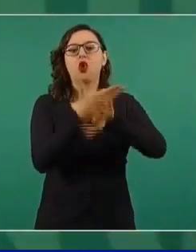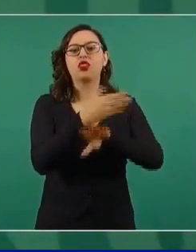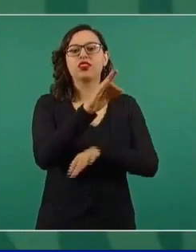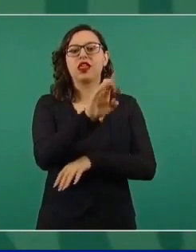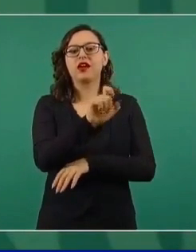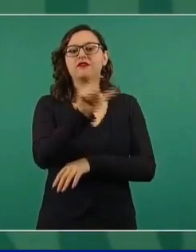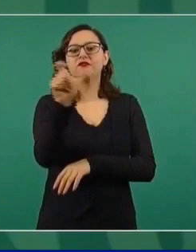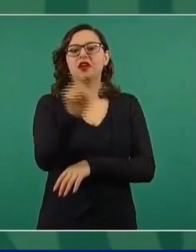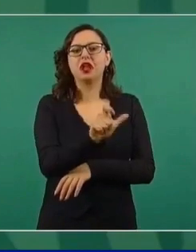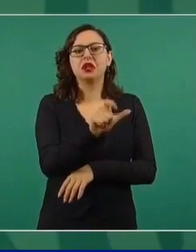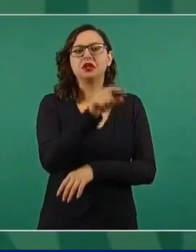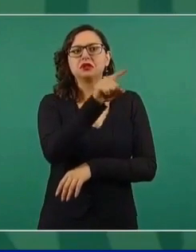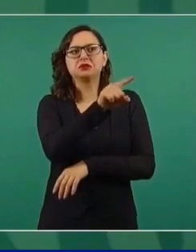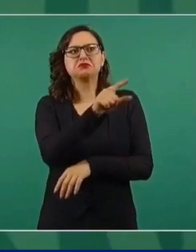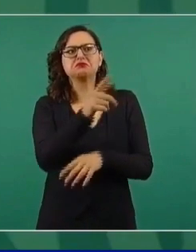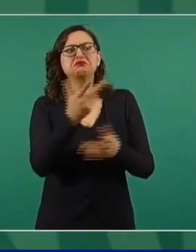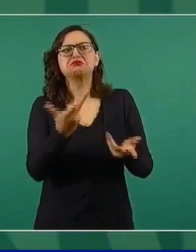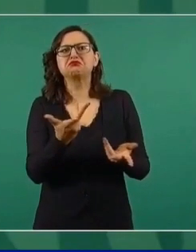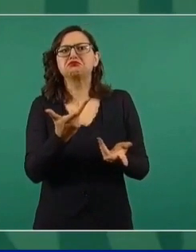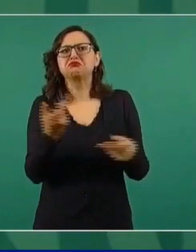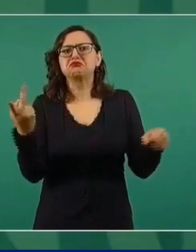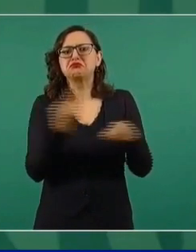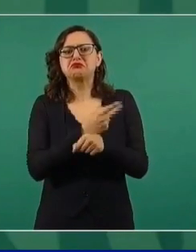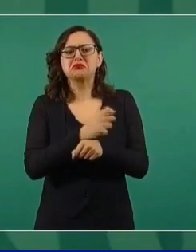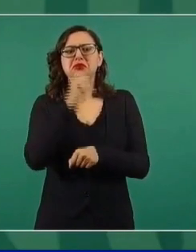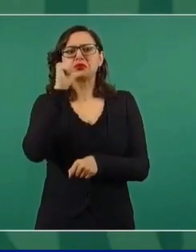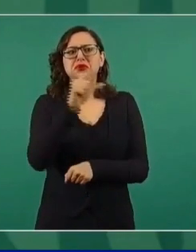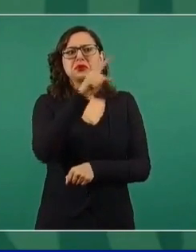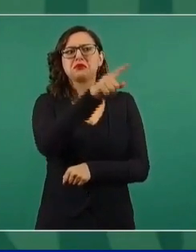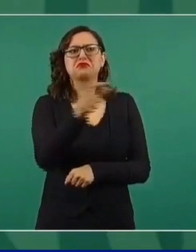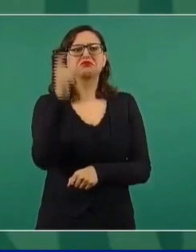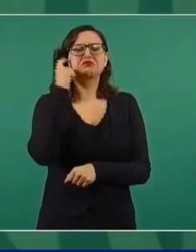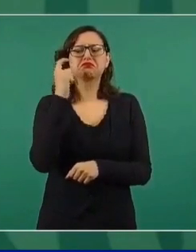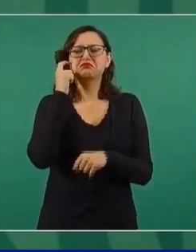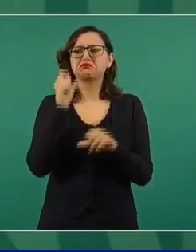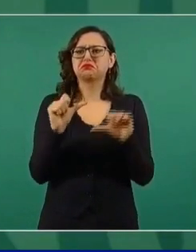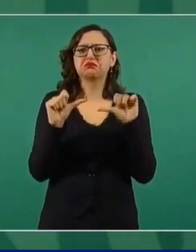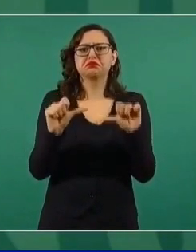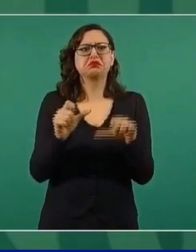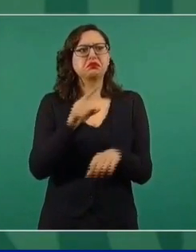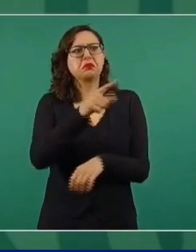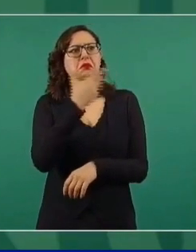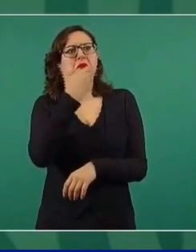tanto en Guerrero.